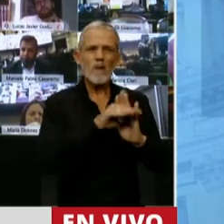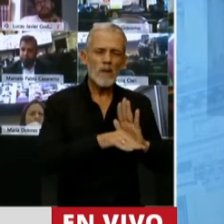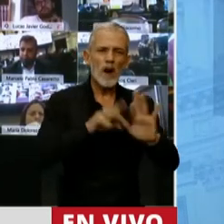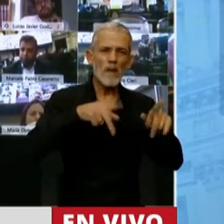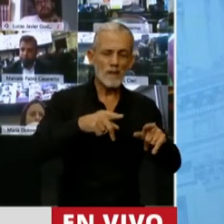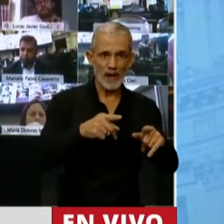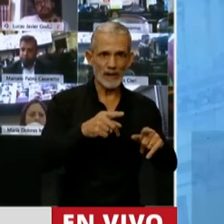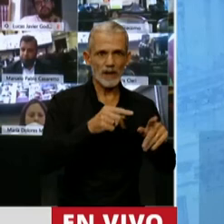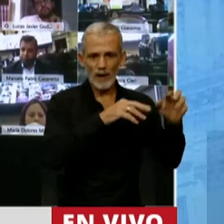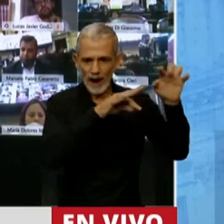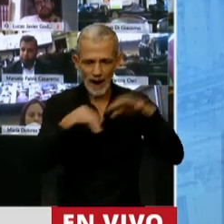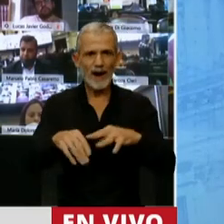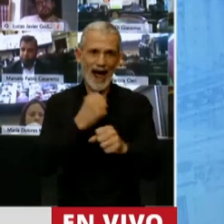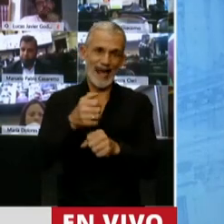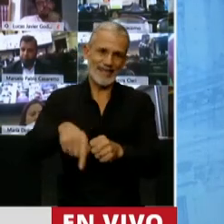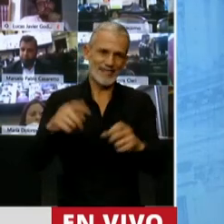llevó a esta crisis.